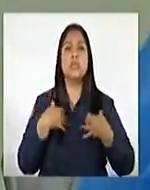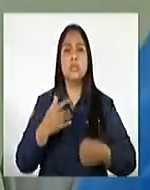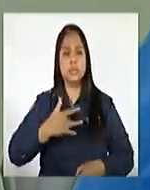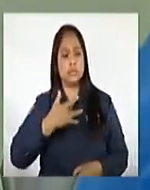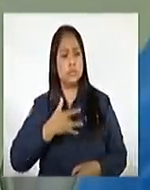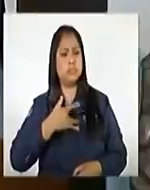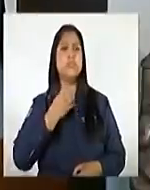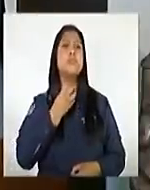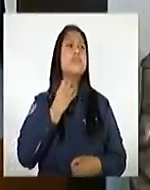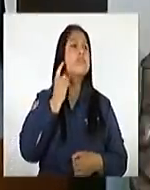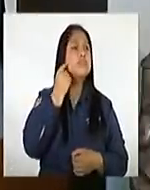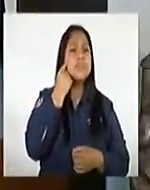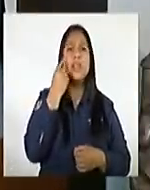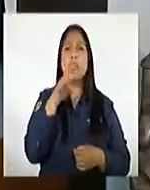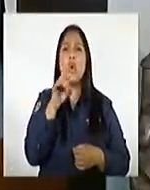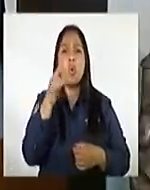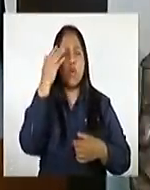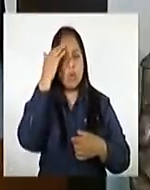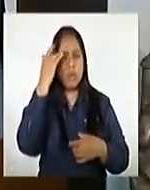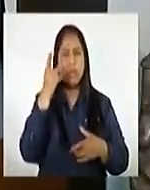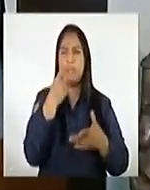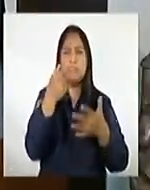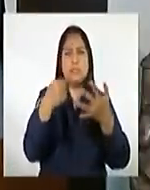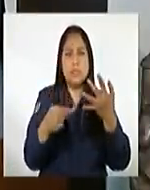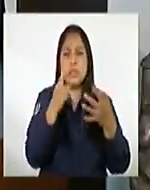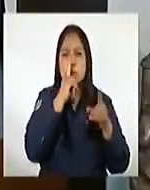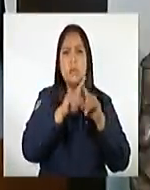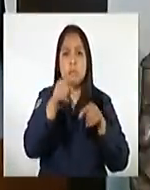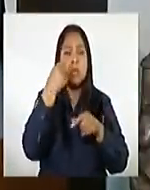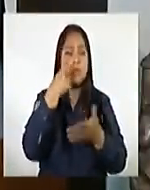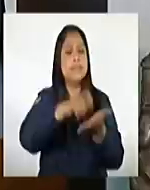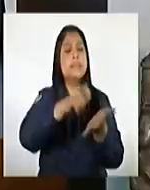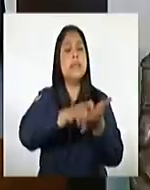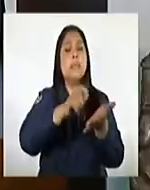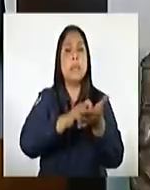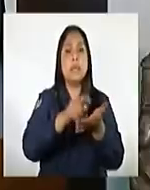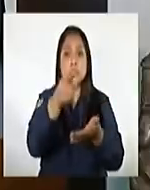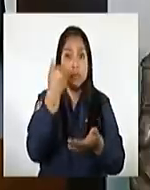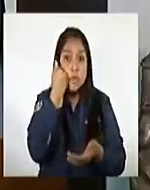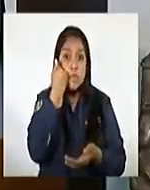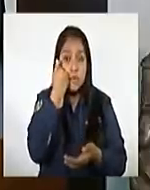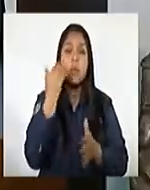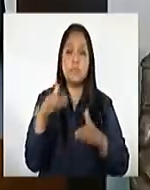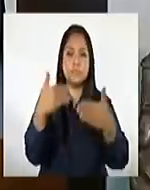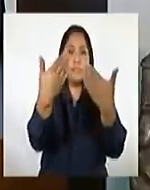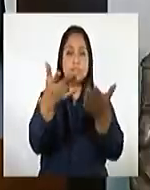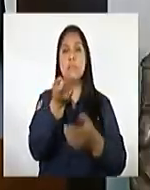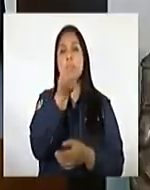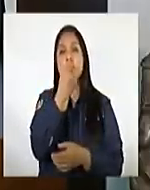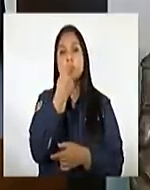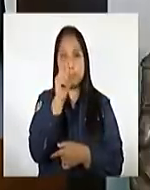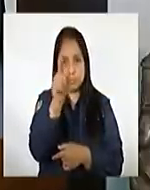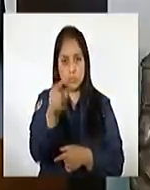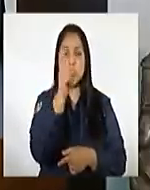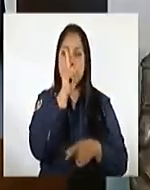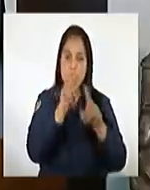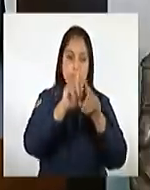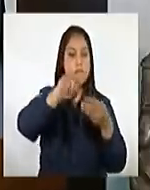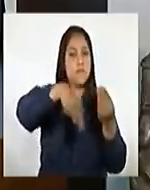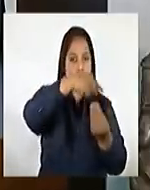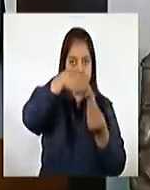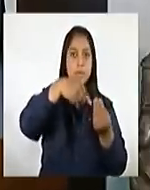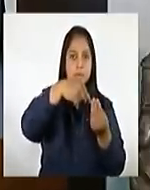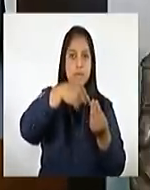sienten alguna molestia. Les hacemos su prueba. Si salen positivos, les repito, les daremos el tratamiento para usted y para su